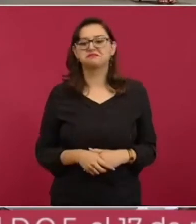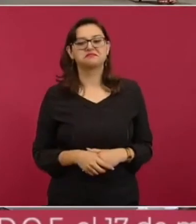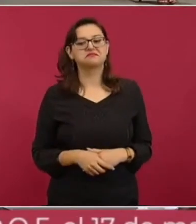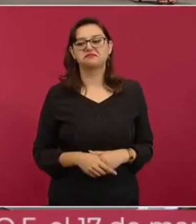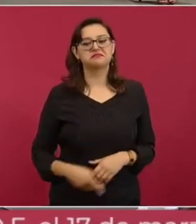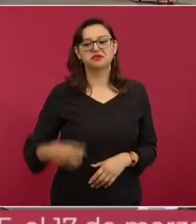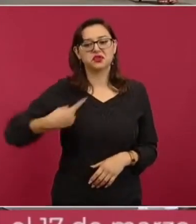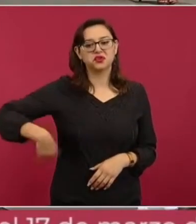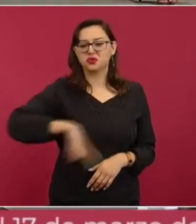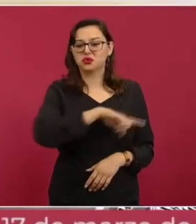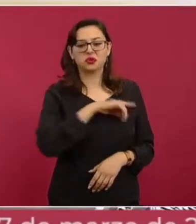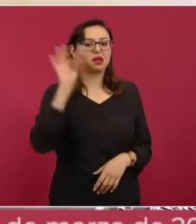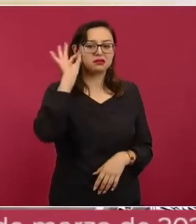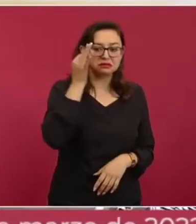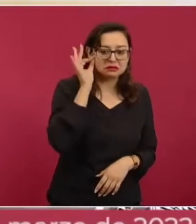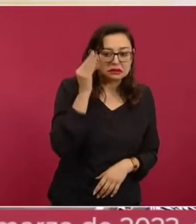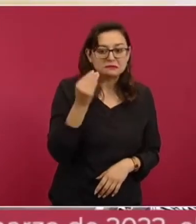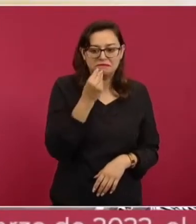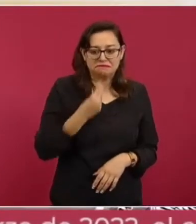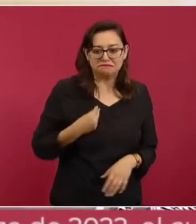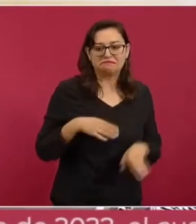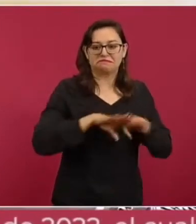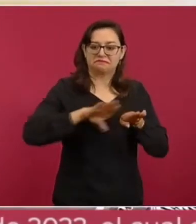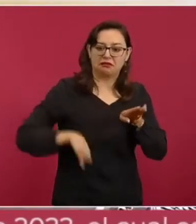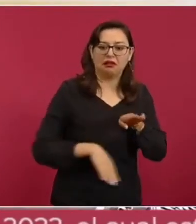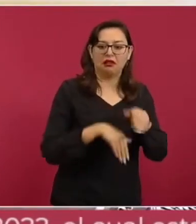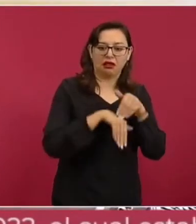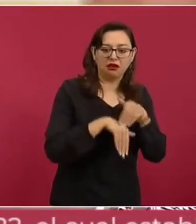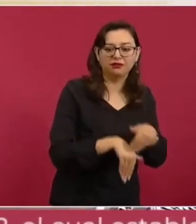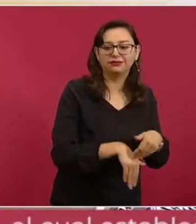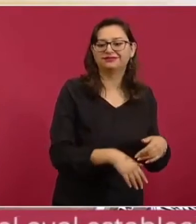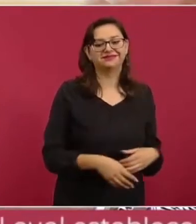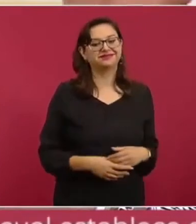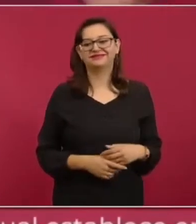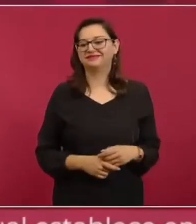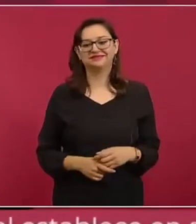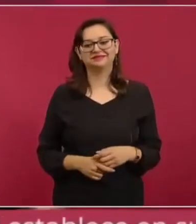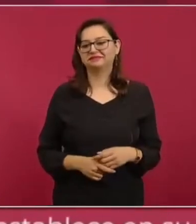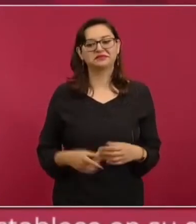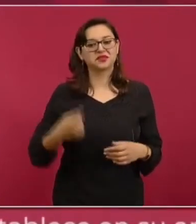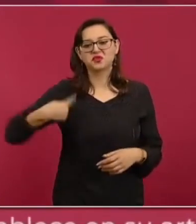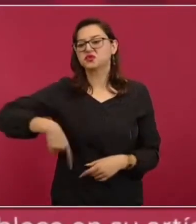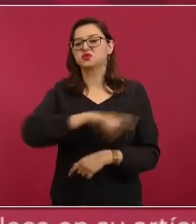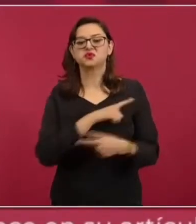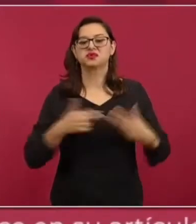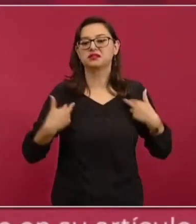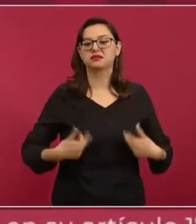peleles, no somos títeres, representamos a todo el pueblo. Entonces,